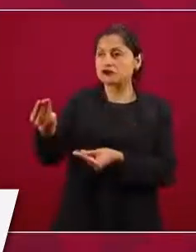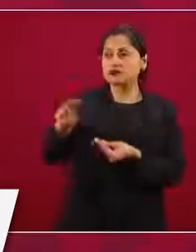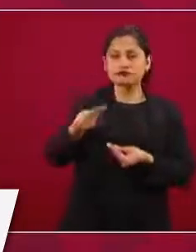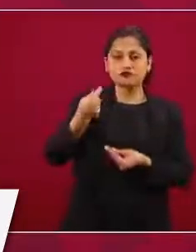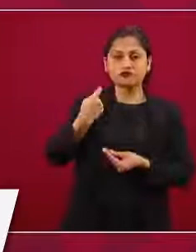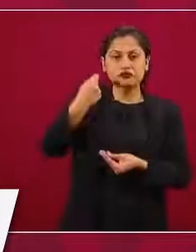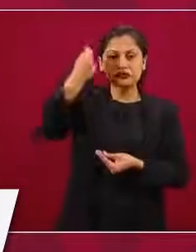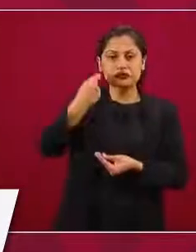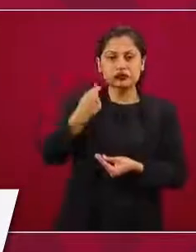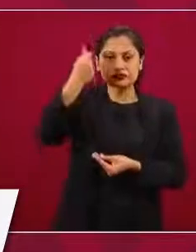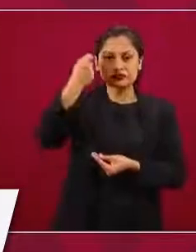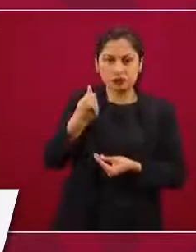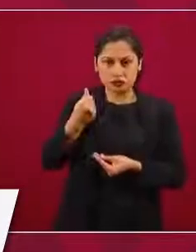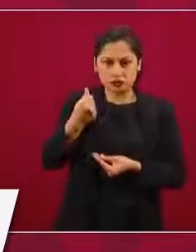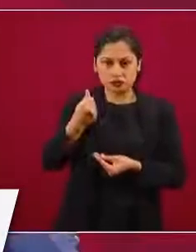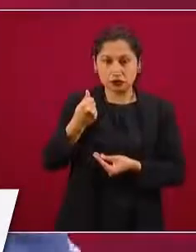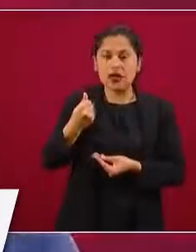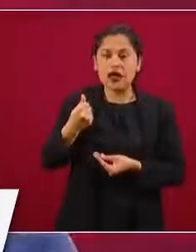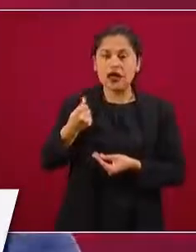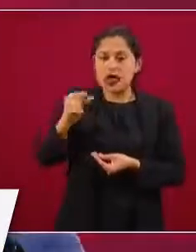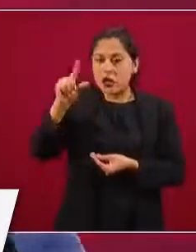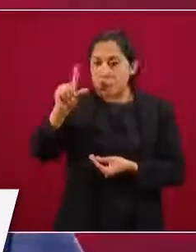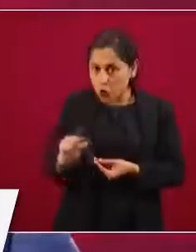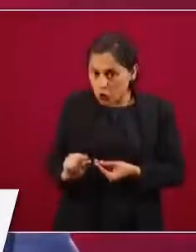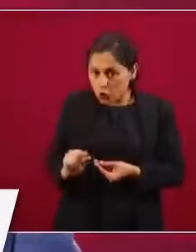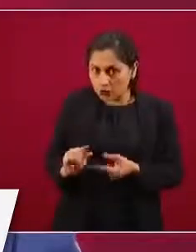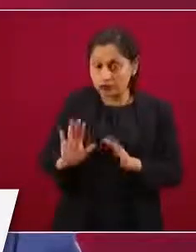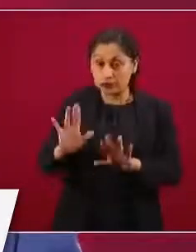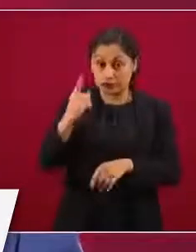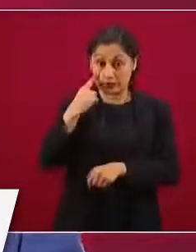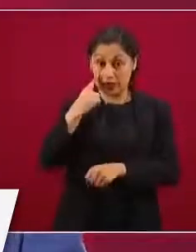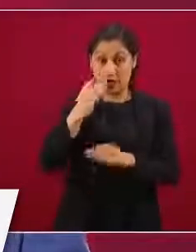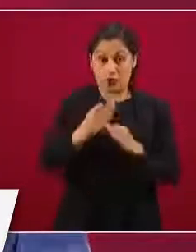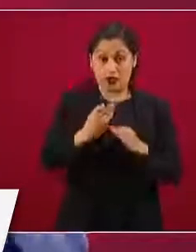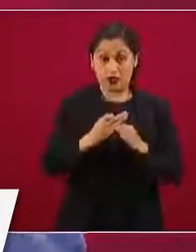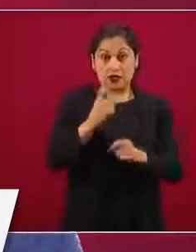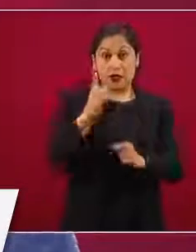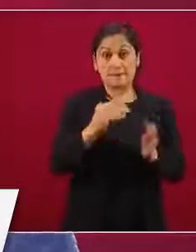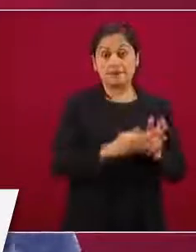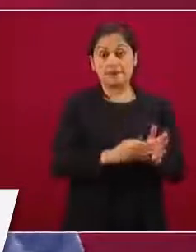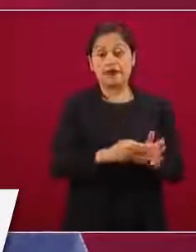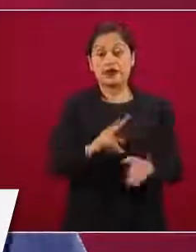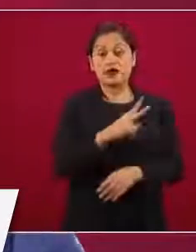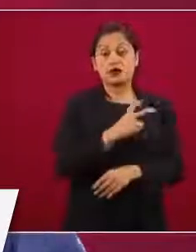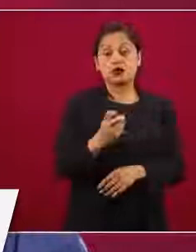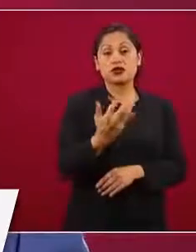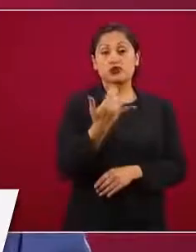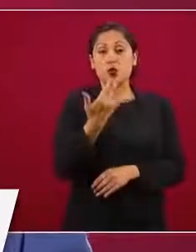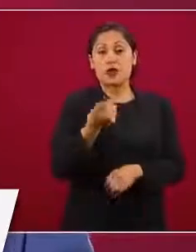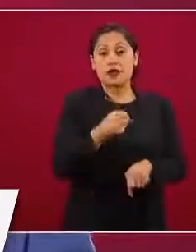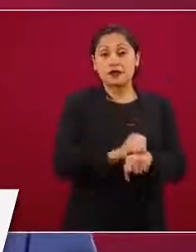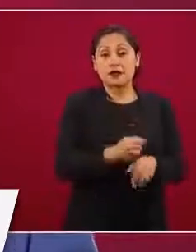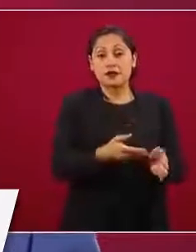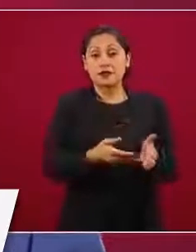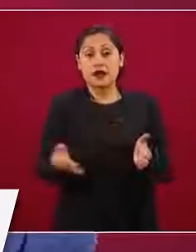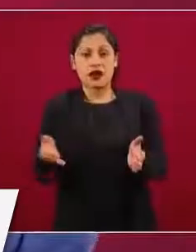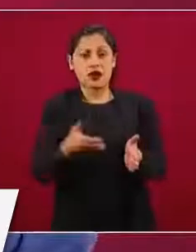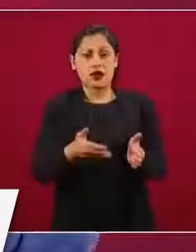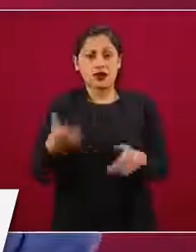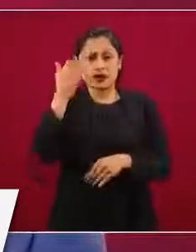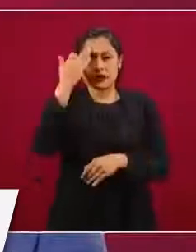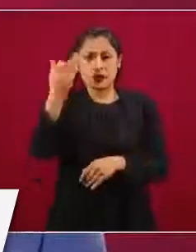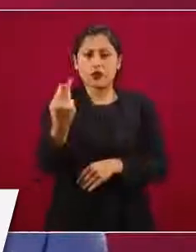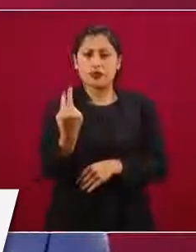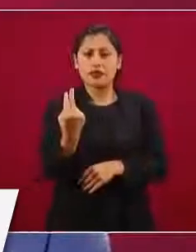mil doscientas cincuenta semanas, veinticinco años. Y una